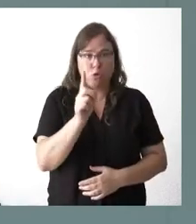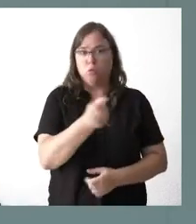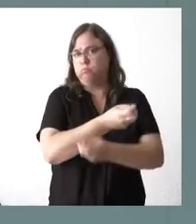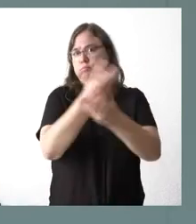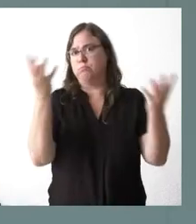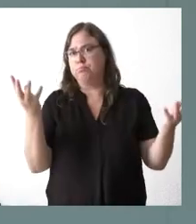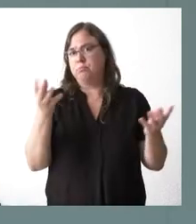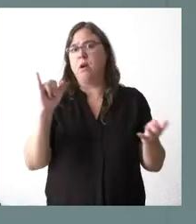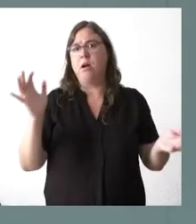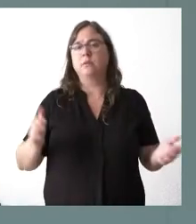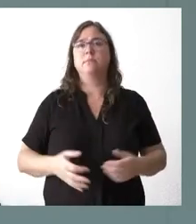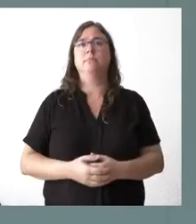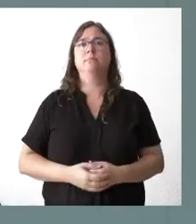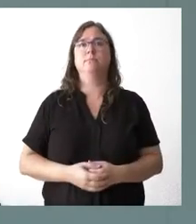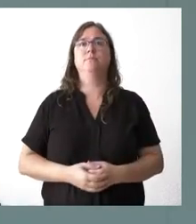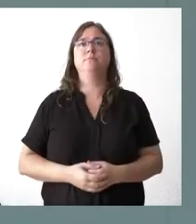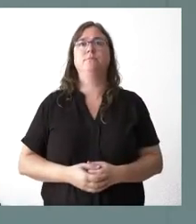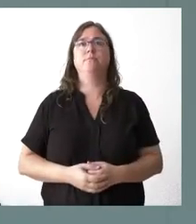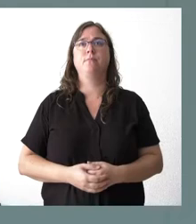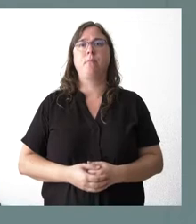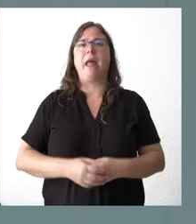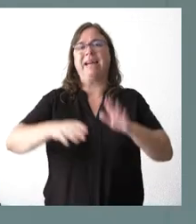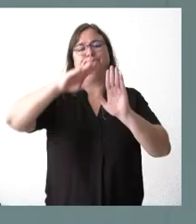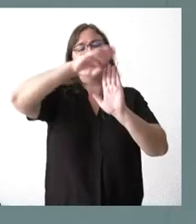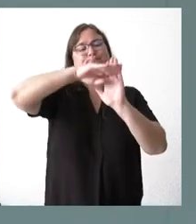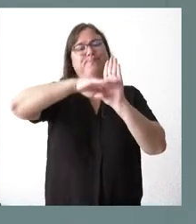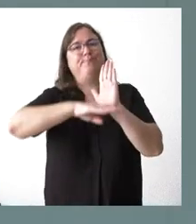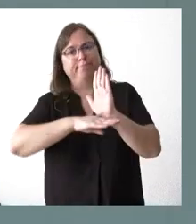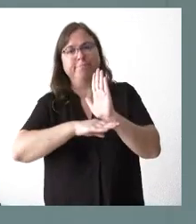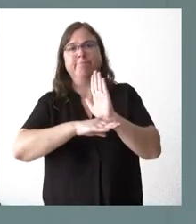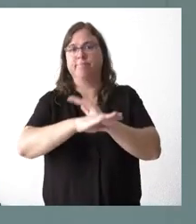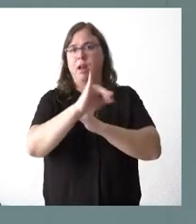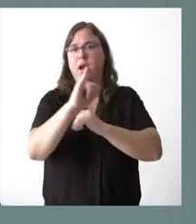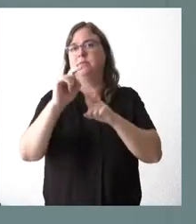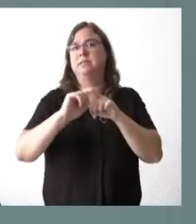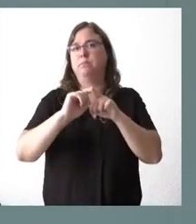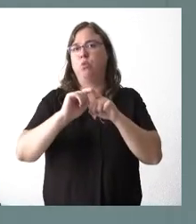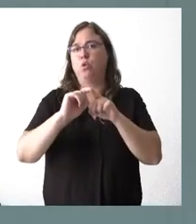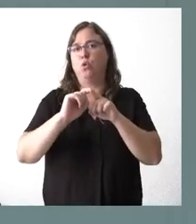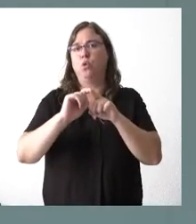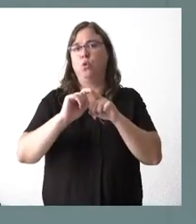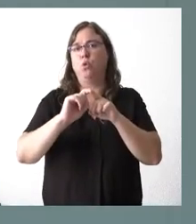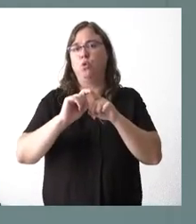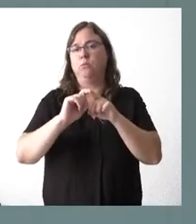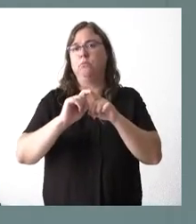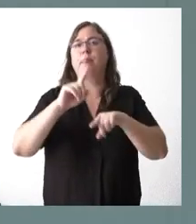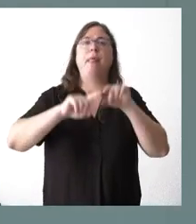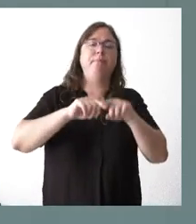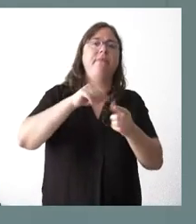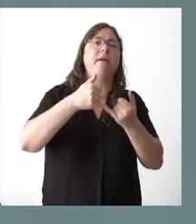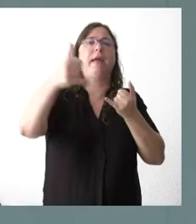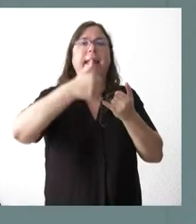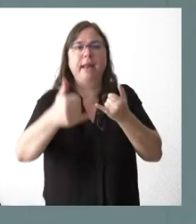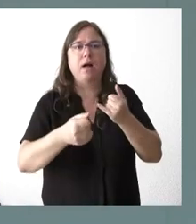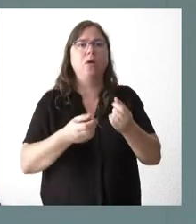catálogo del déficit en función del tipo de línea de la que estemos hablando. Las que son más